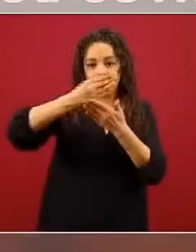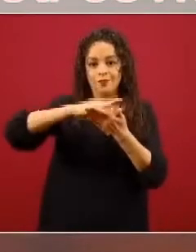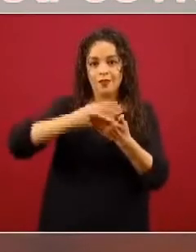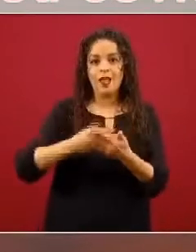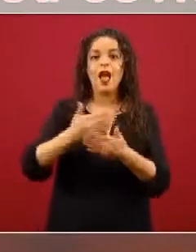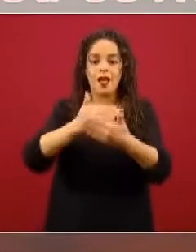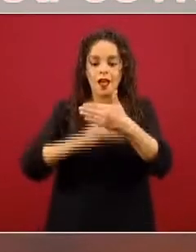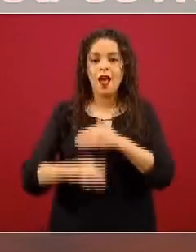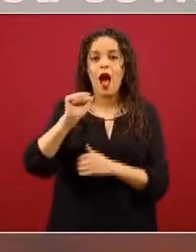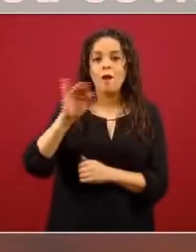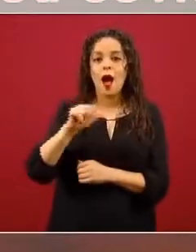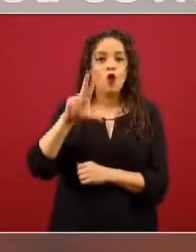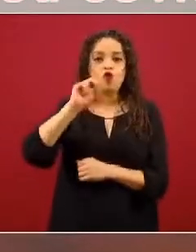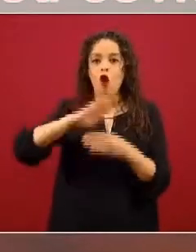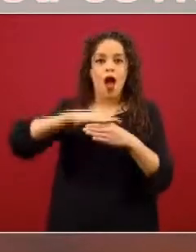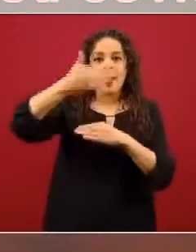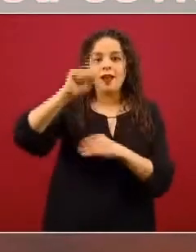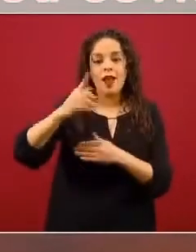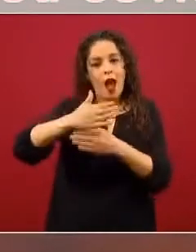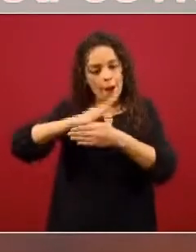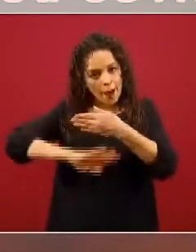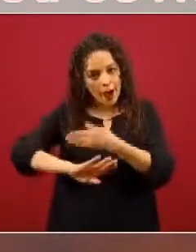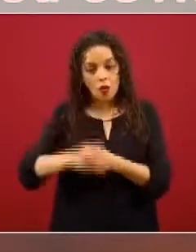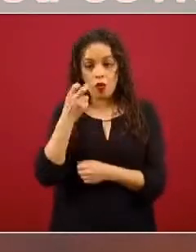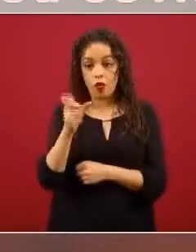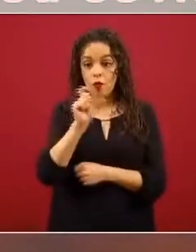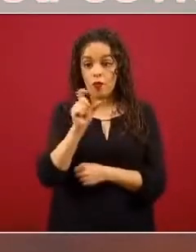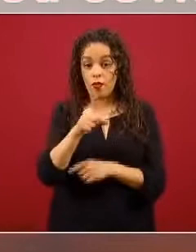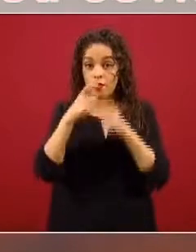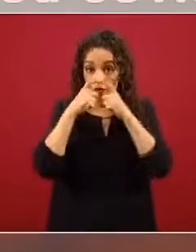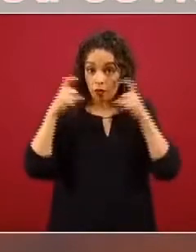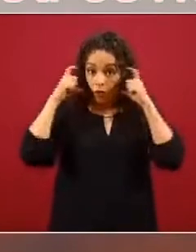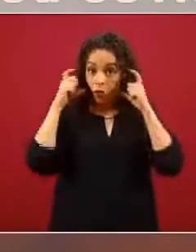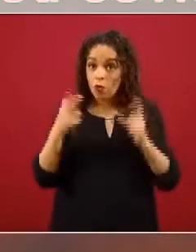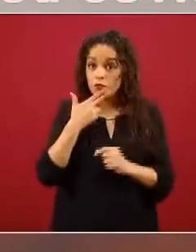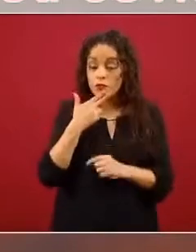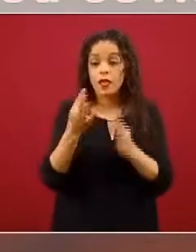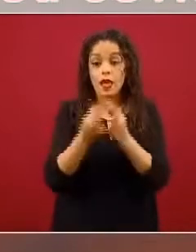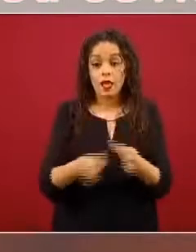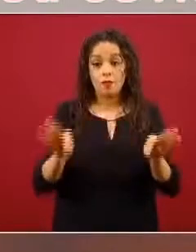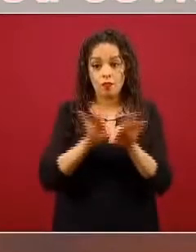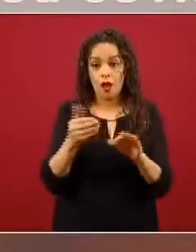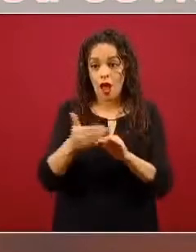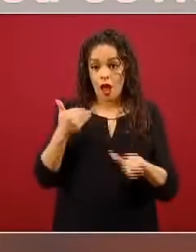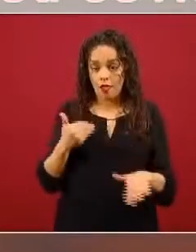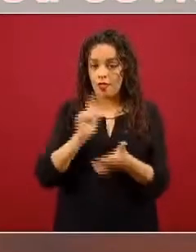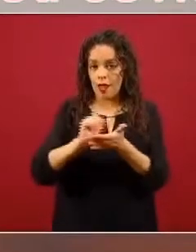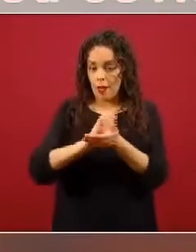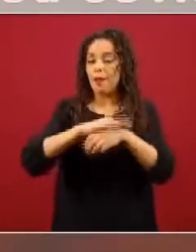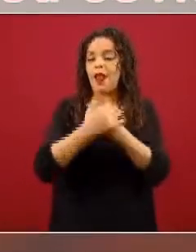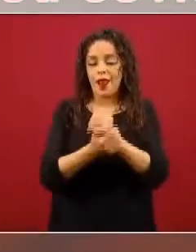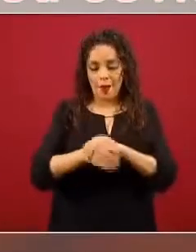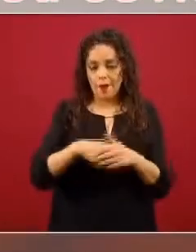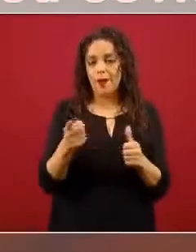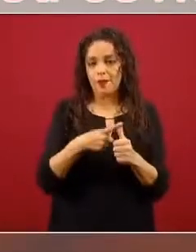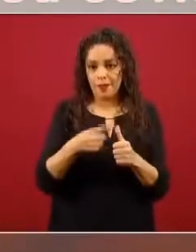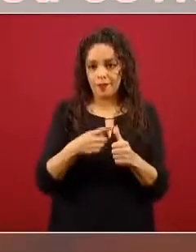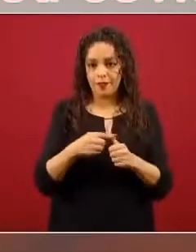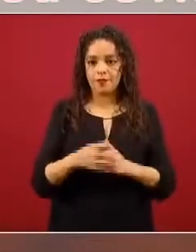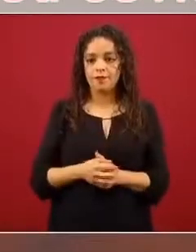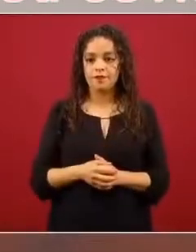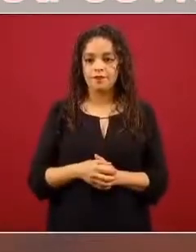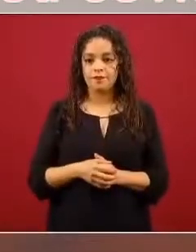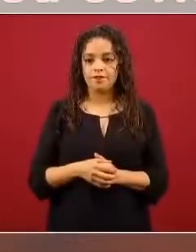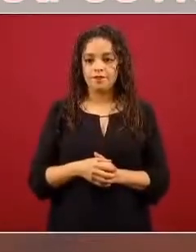Esto, a la hora que me lo coloco, importante. Recuerden, mi higiene de manos. Tiene un ajuste nasal.